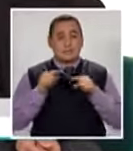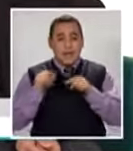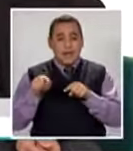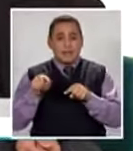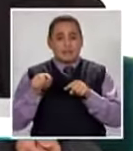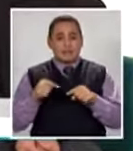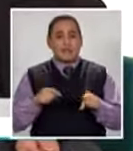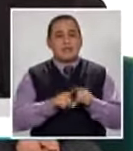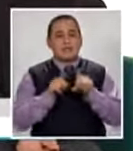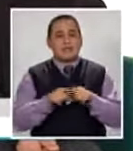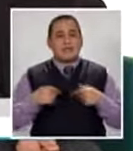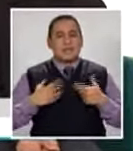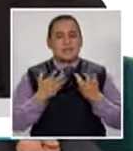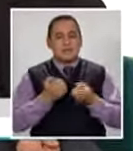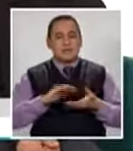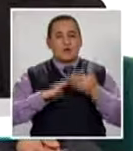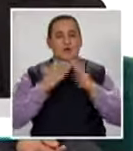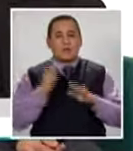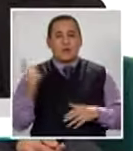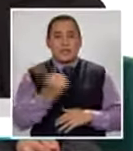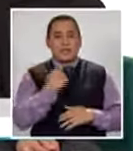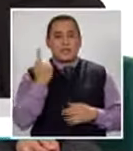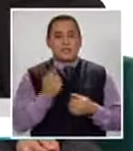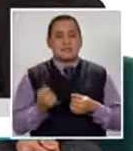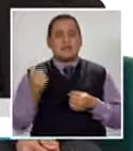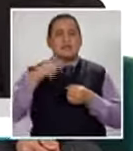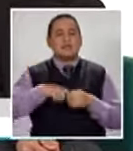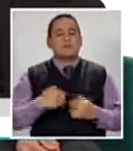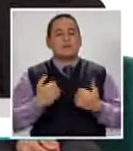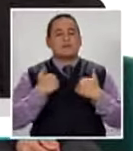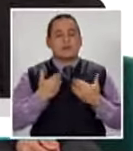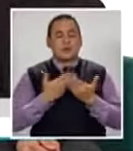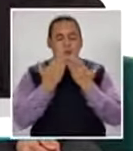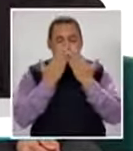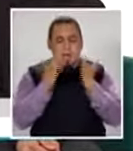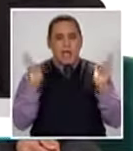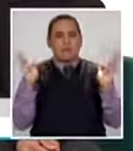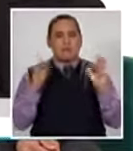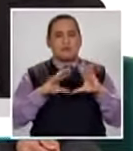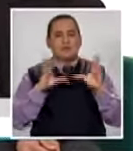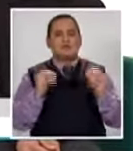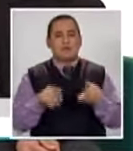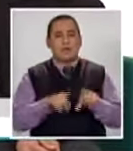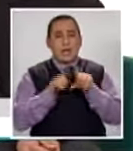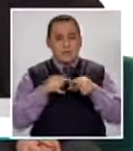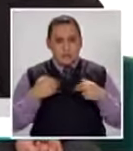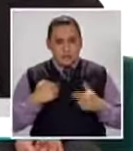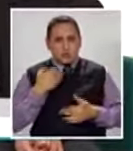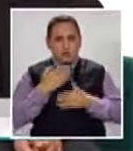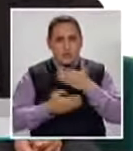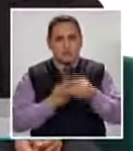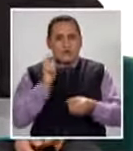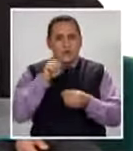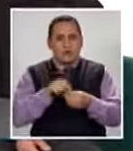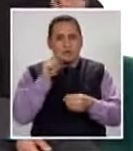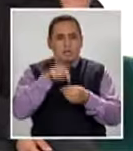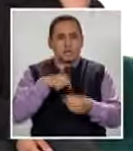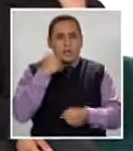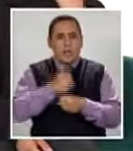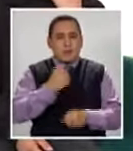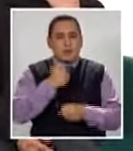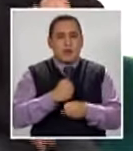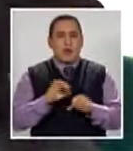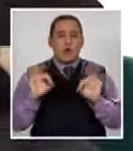Y para eso es que Buscamos que esta sociedad Sea inclusiva Sea Tenga una apertura Y en la medida Que nosotros Nos vamos incluyendo